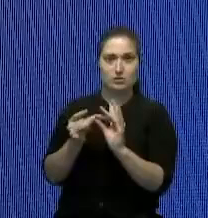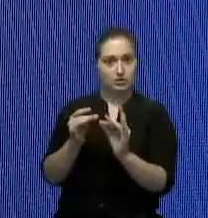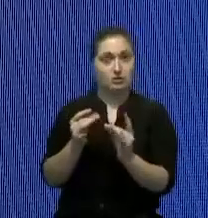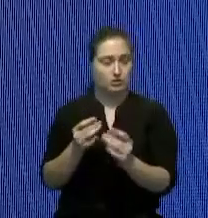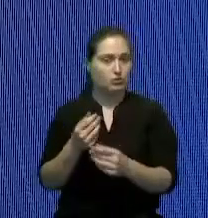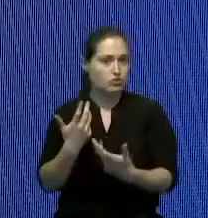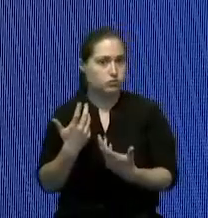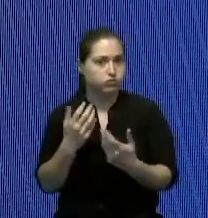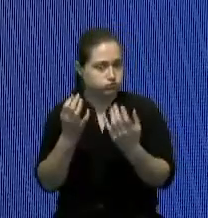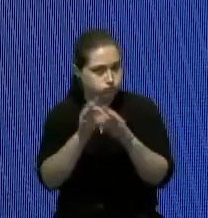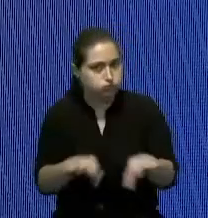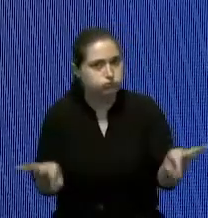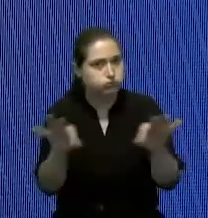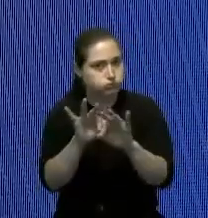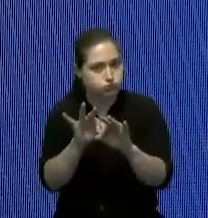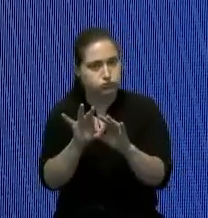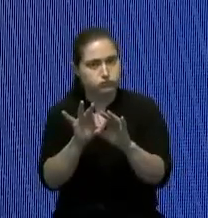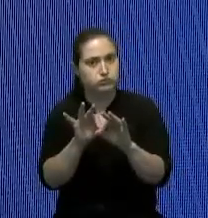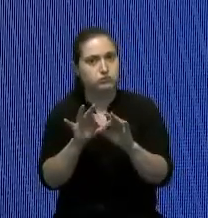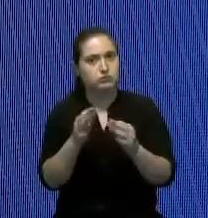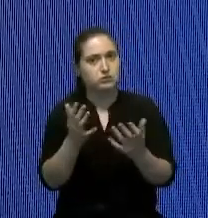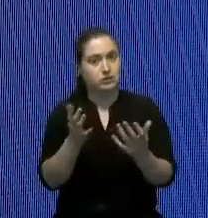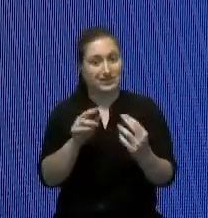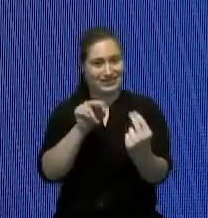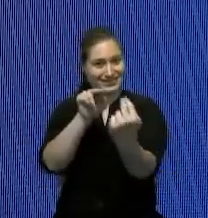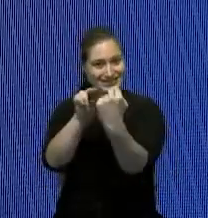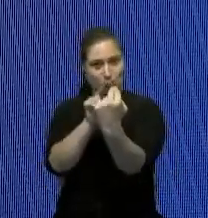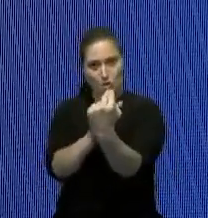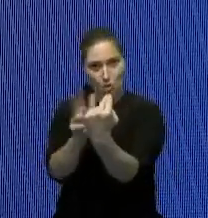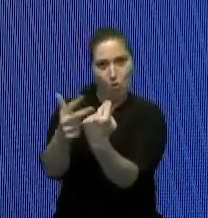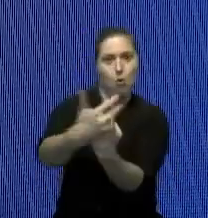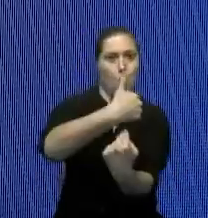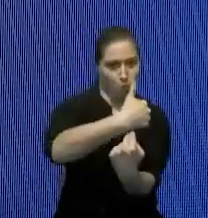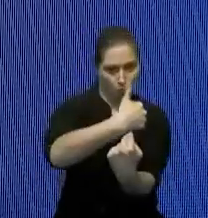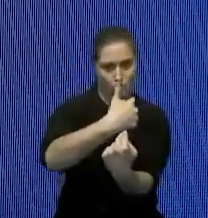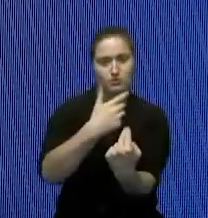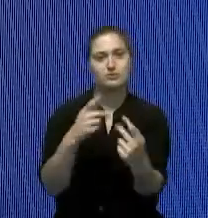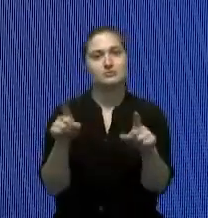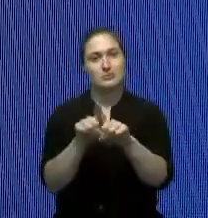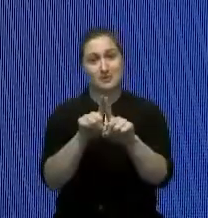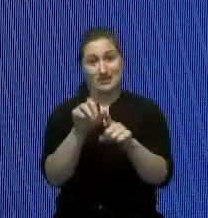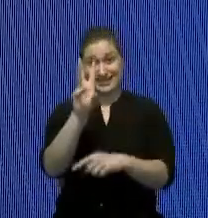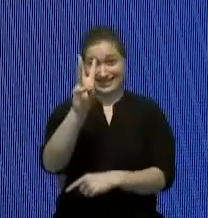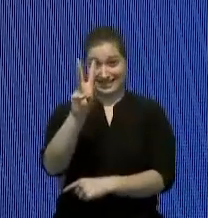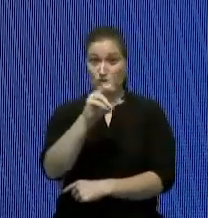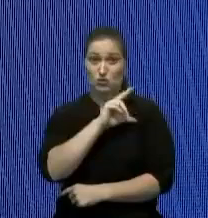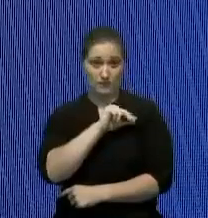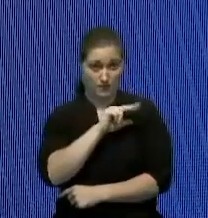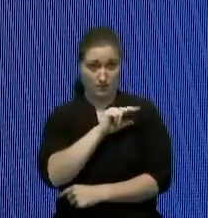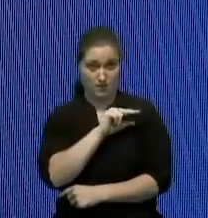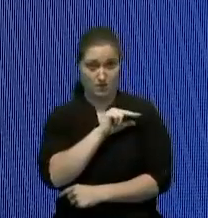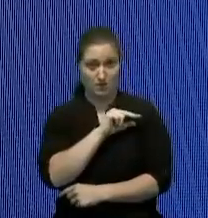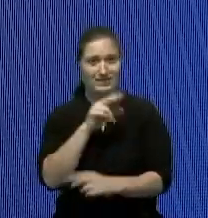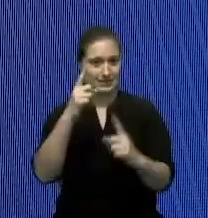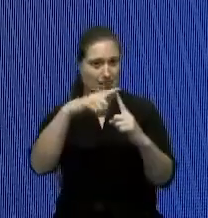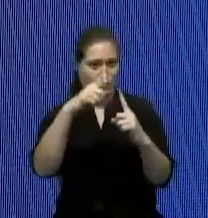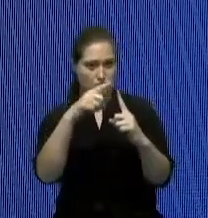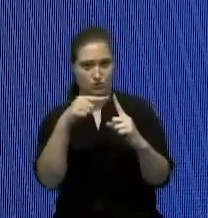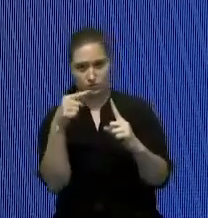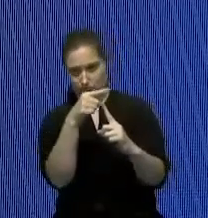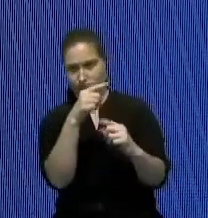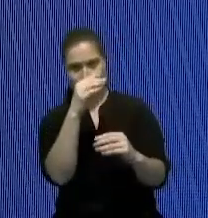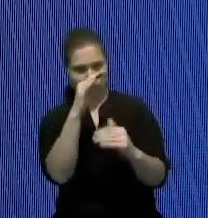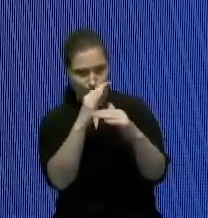importantísimo que estamos haciendo no solamente en esa carretera sino también en la 6 de noviembre hacia hacia San Cristóbal pero especialmente